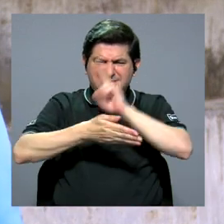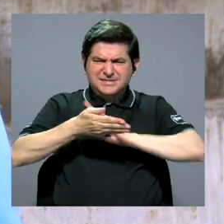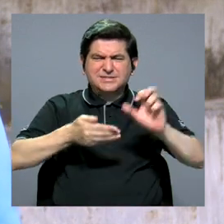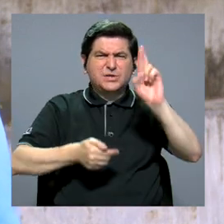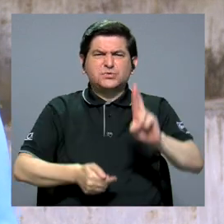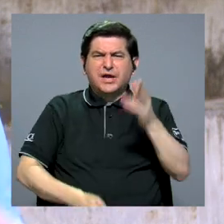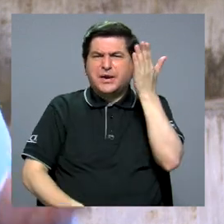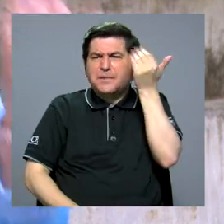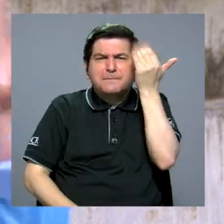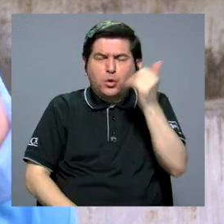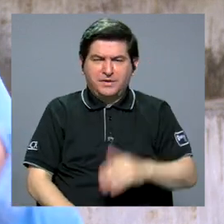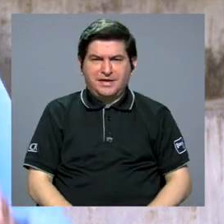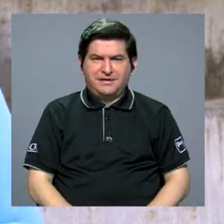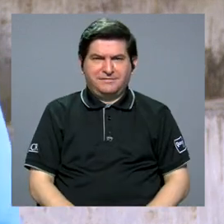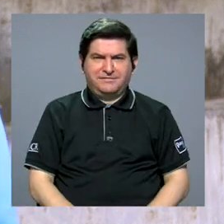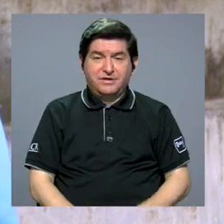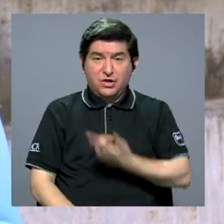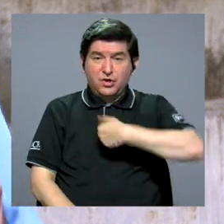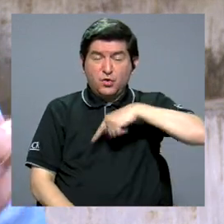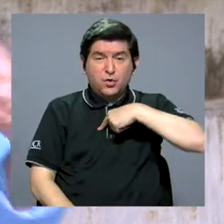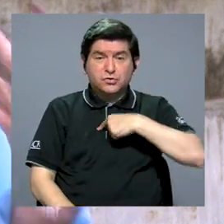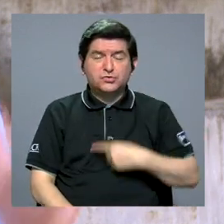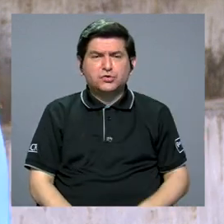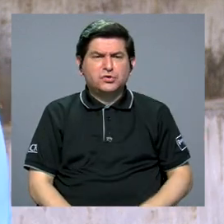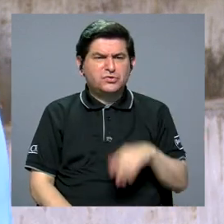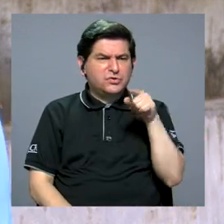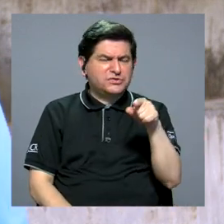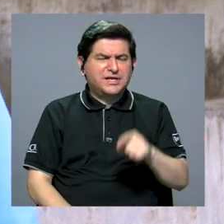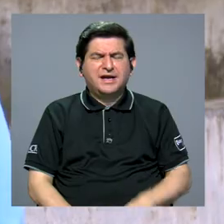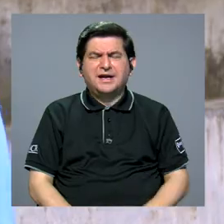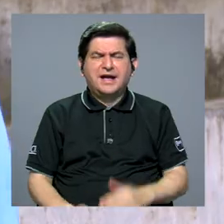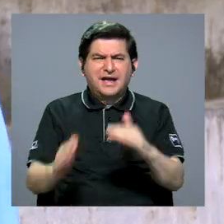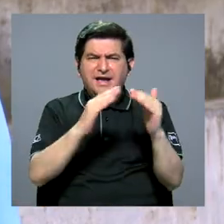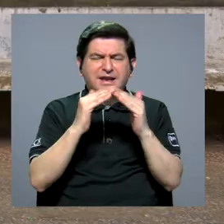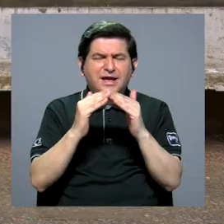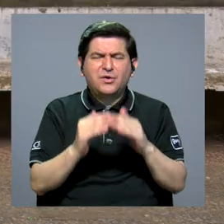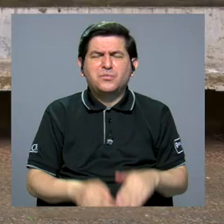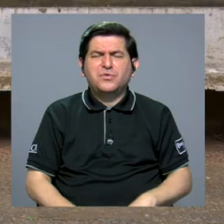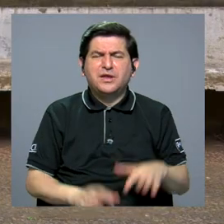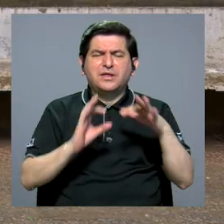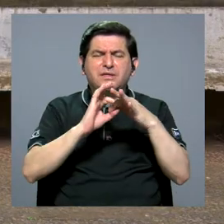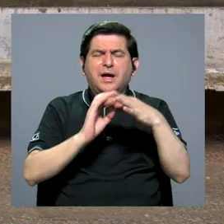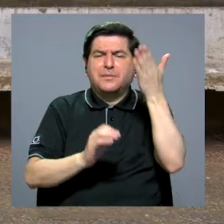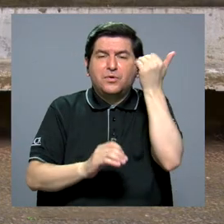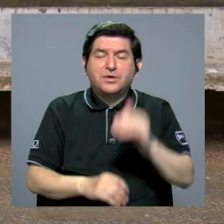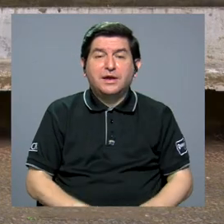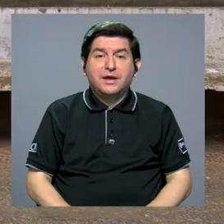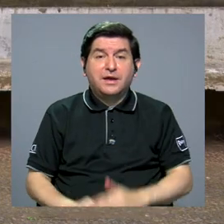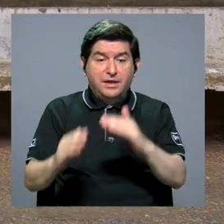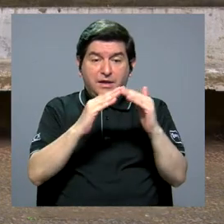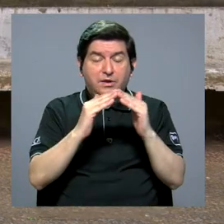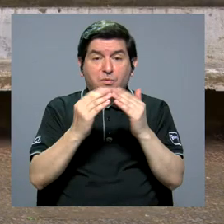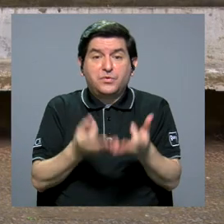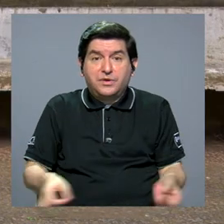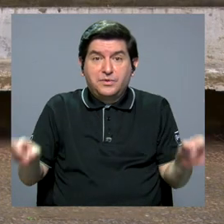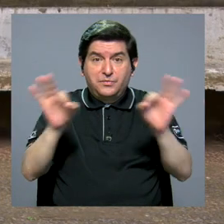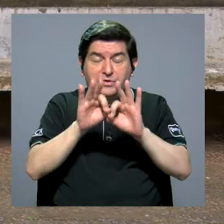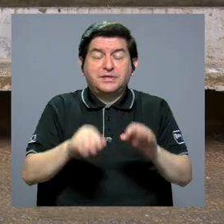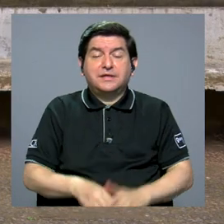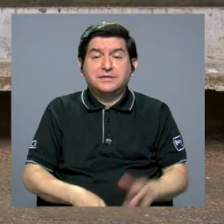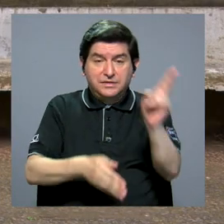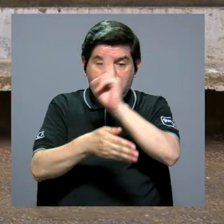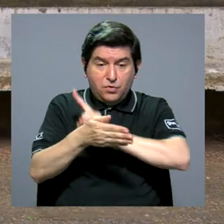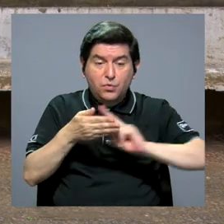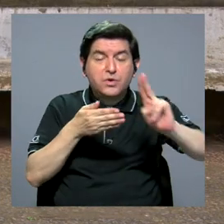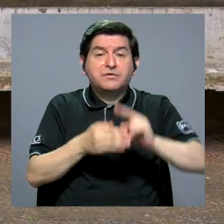Universidad de Costa Rica, para qué estamos nosotros y lo que somos como comunidad. La universidad tiene un papel muy importante que es la formación de